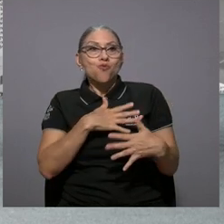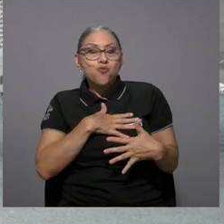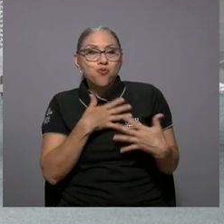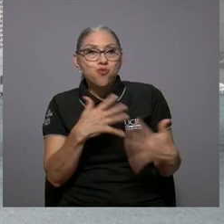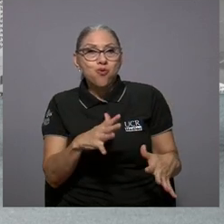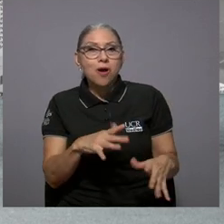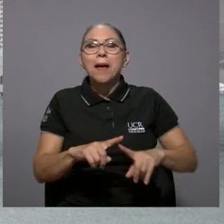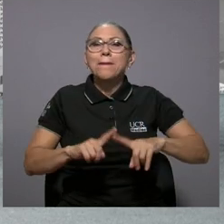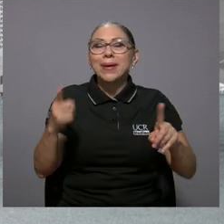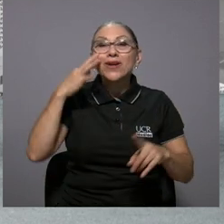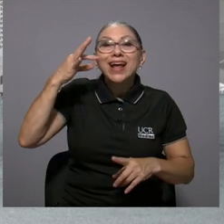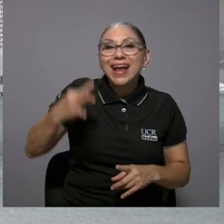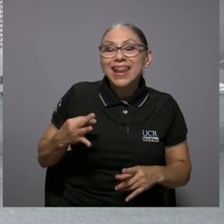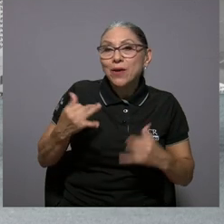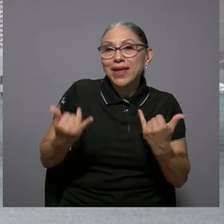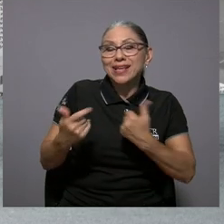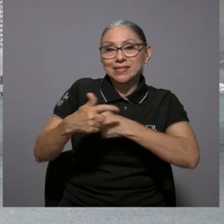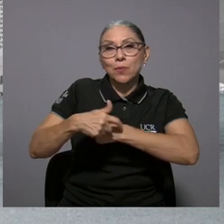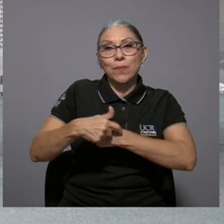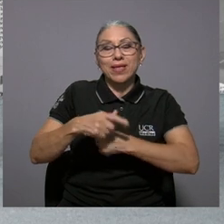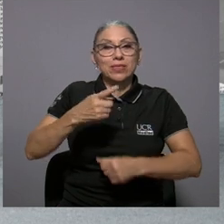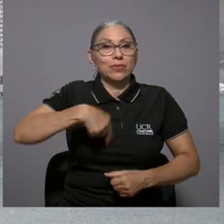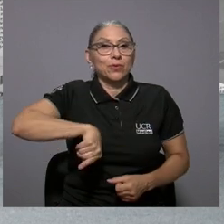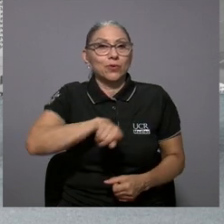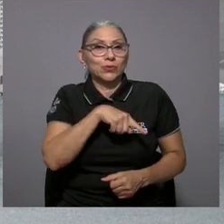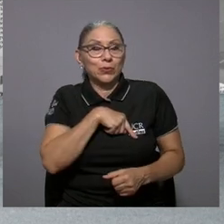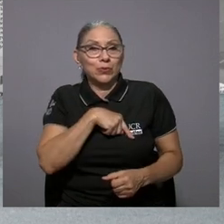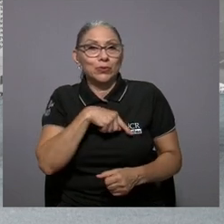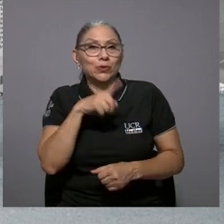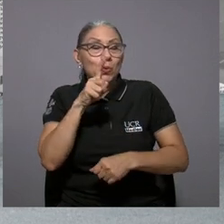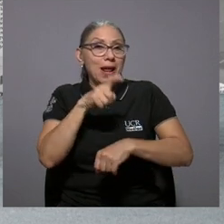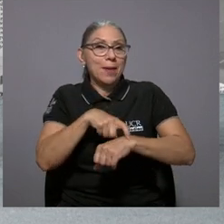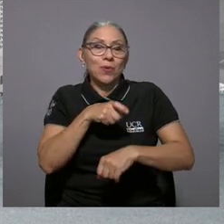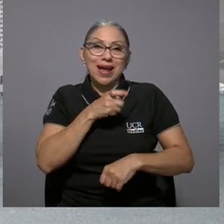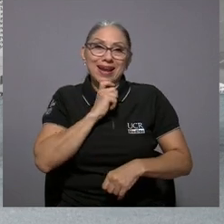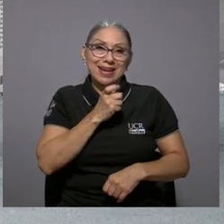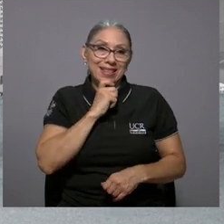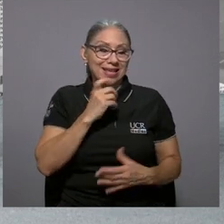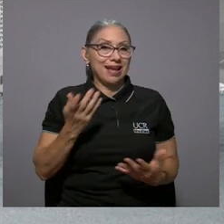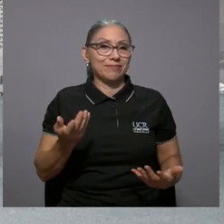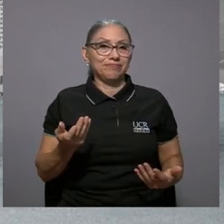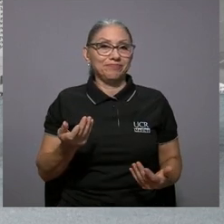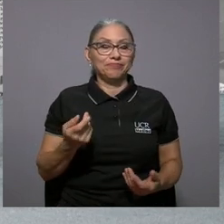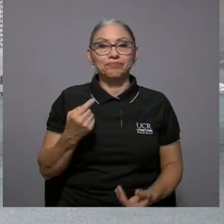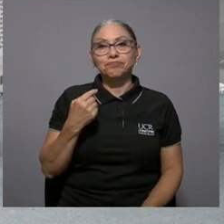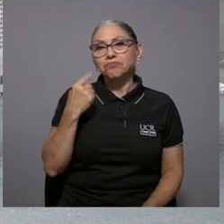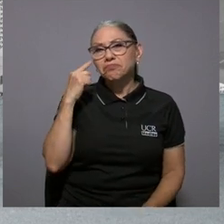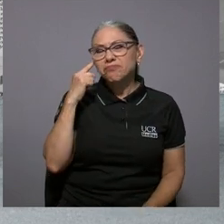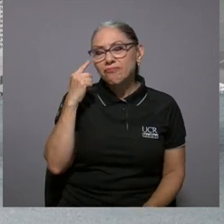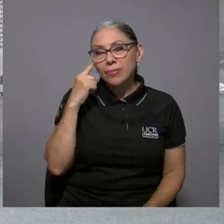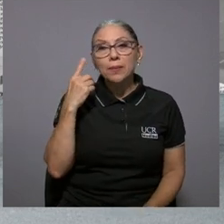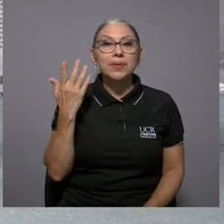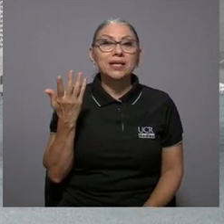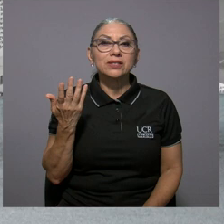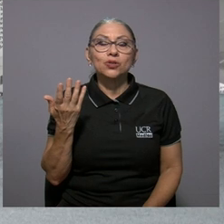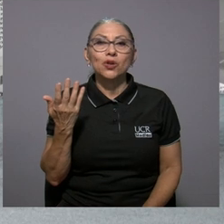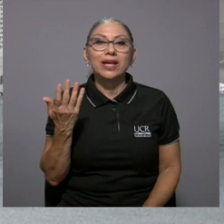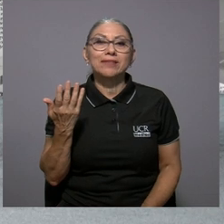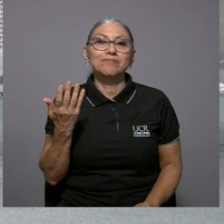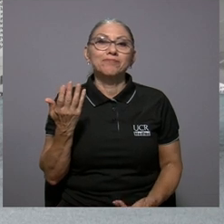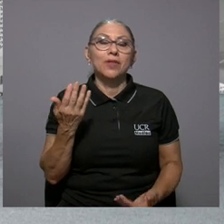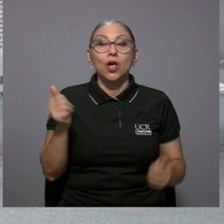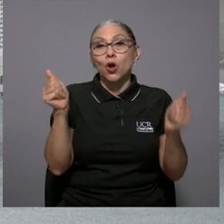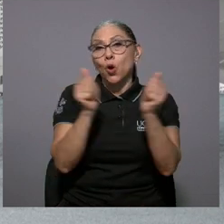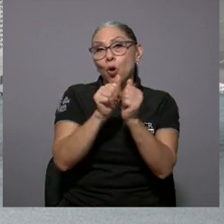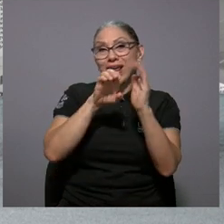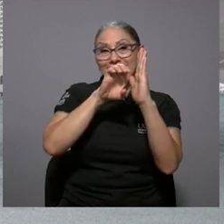pero creo que en este momento nos encontramos en una época crítica pienso